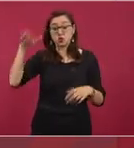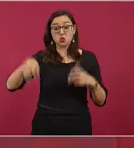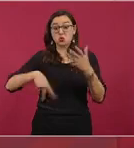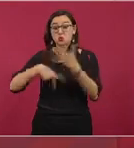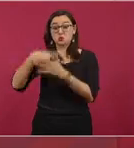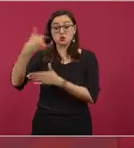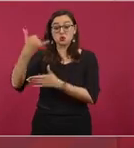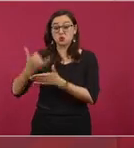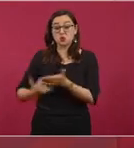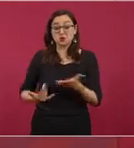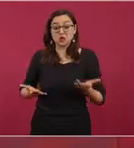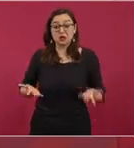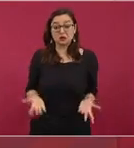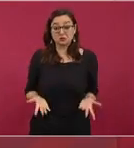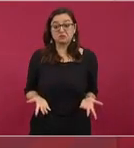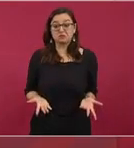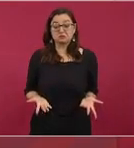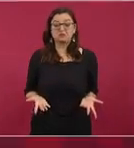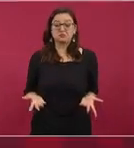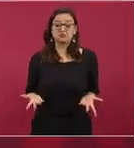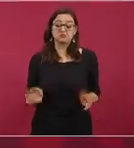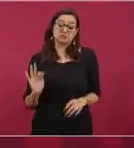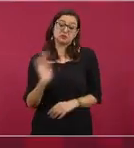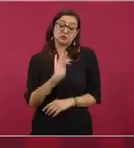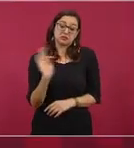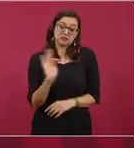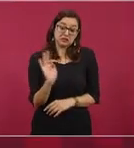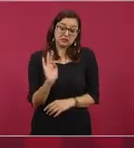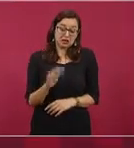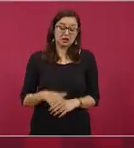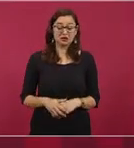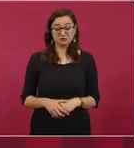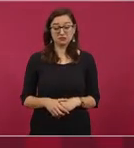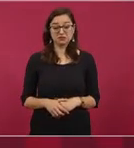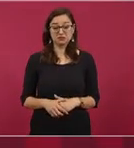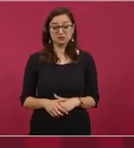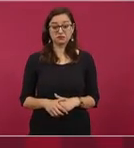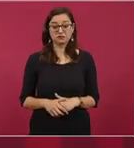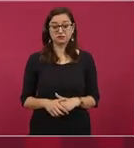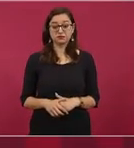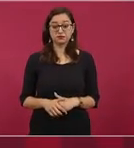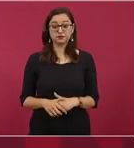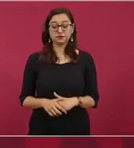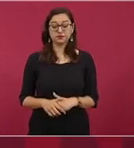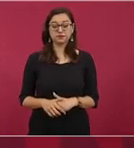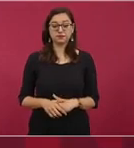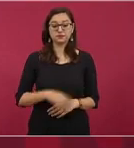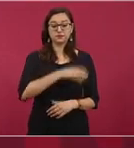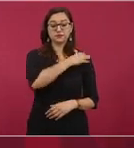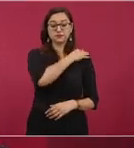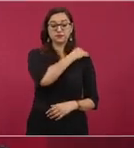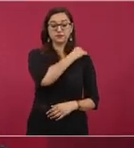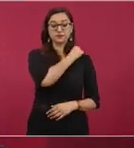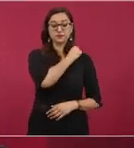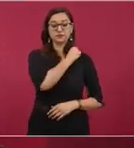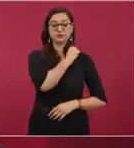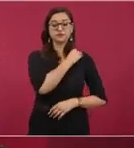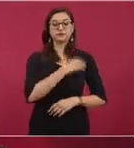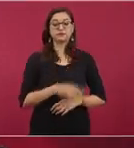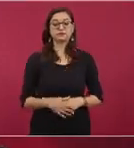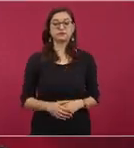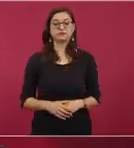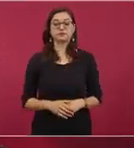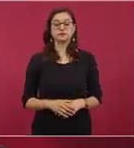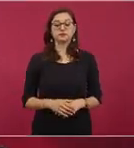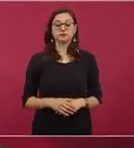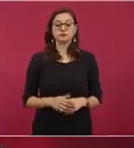a ocasionar con lo que están